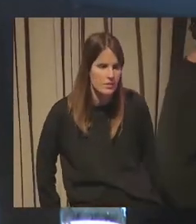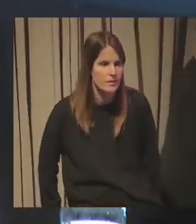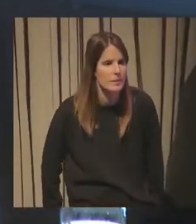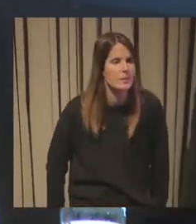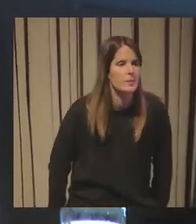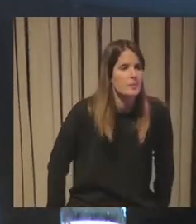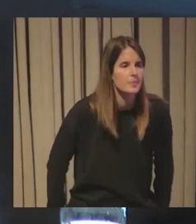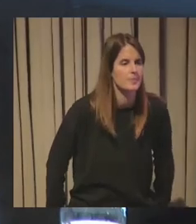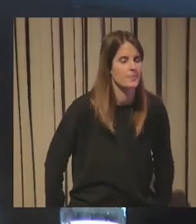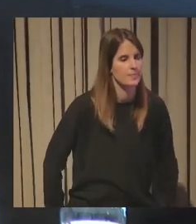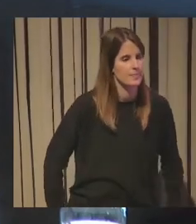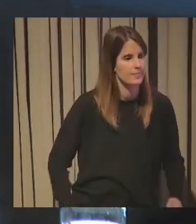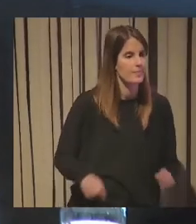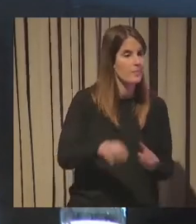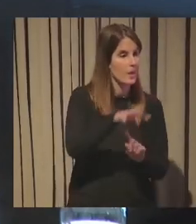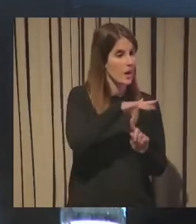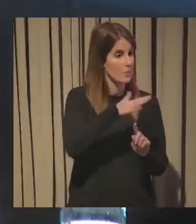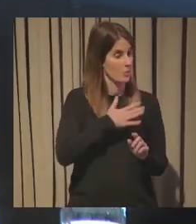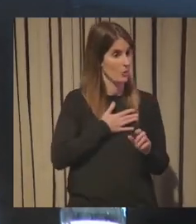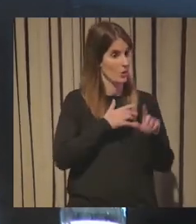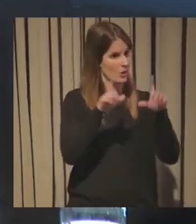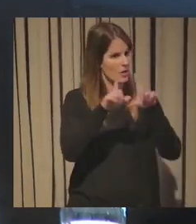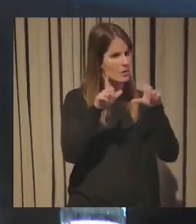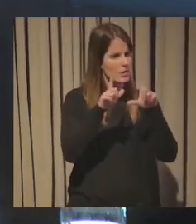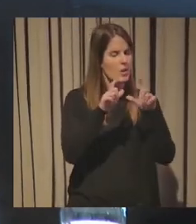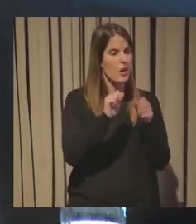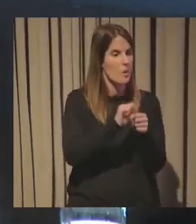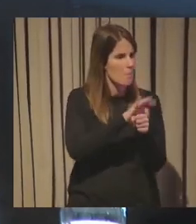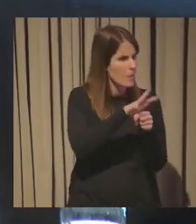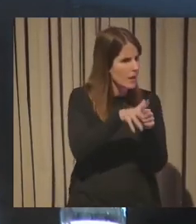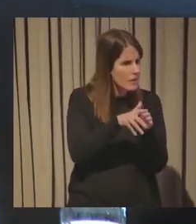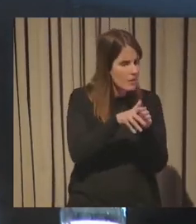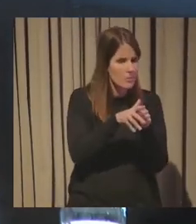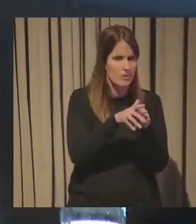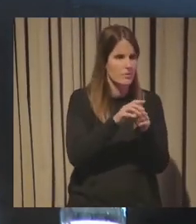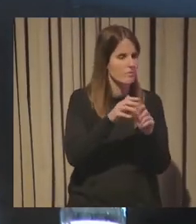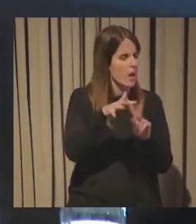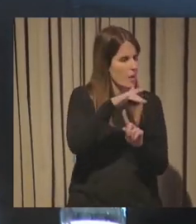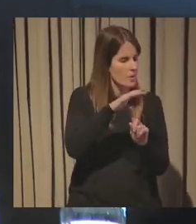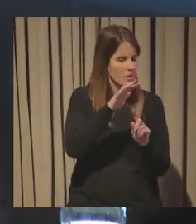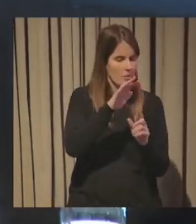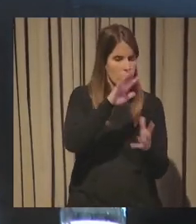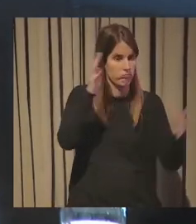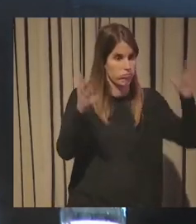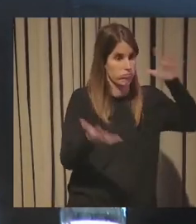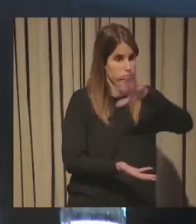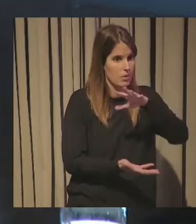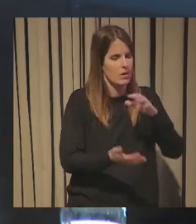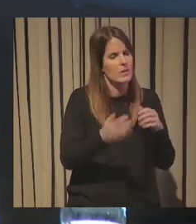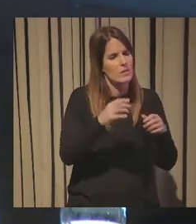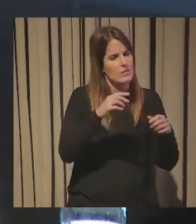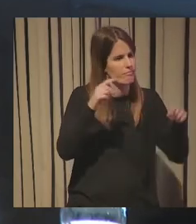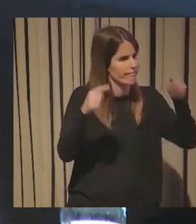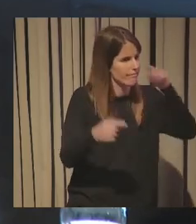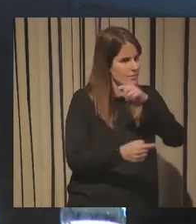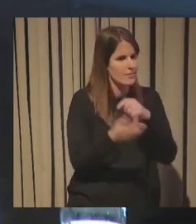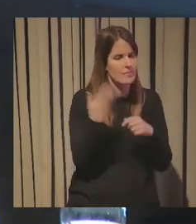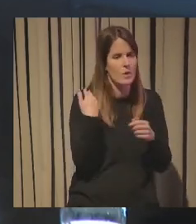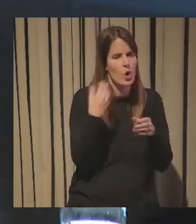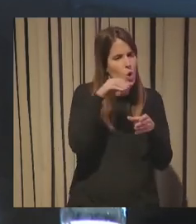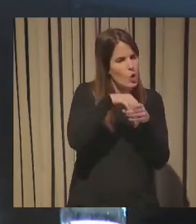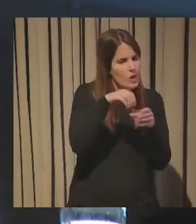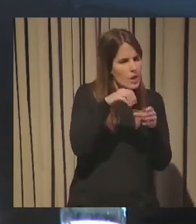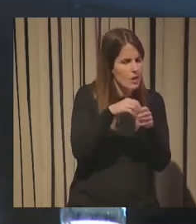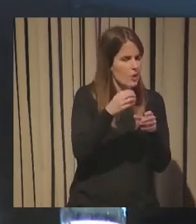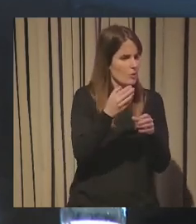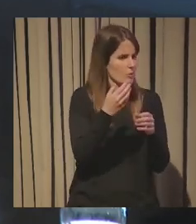en el mundo de la televisión la pandemia lo ha puesto todo patas arriba cosas o contenidos o géneros o narrativas que antes eran